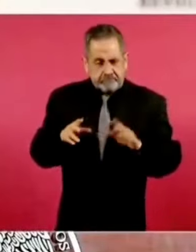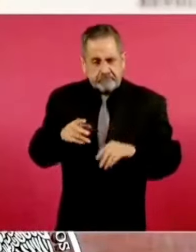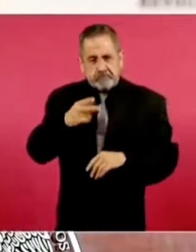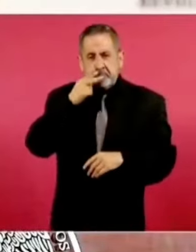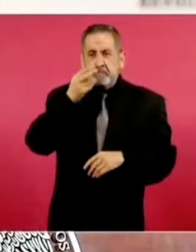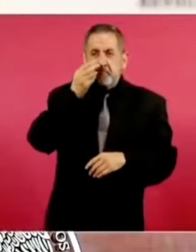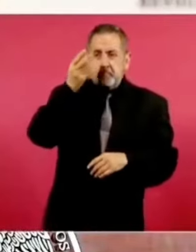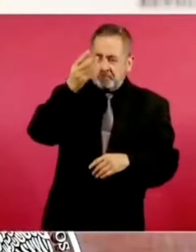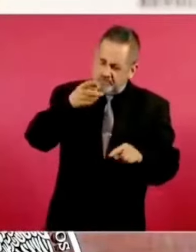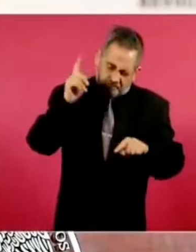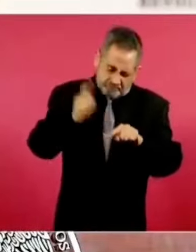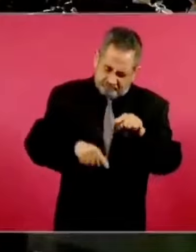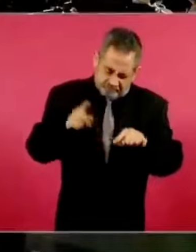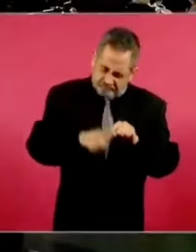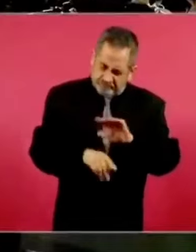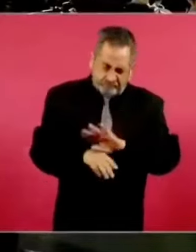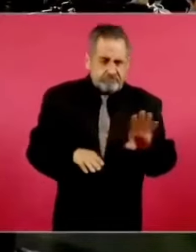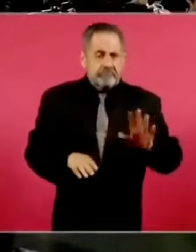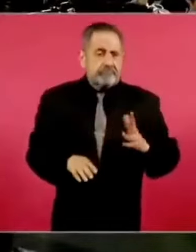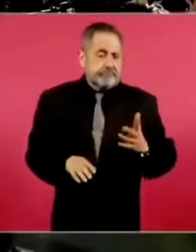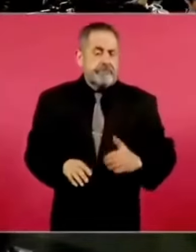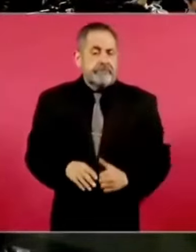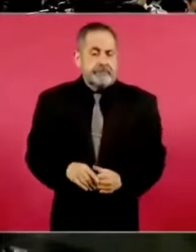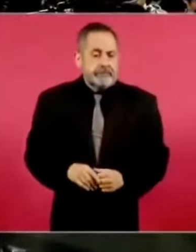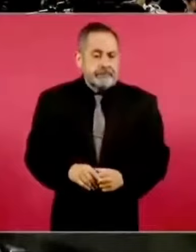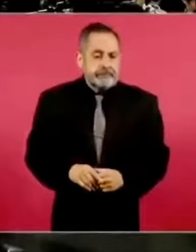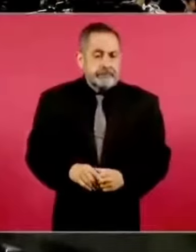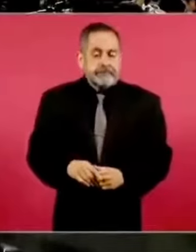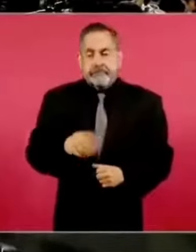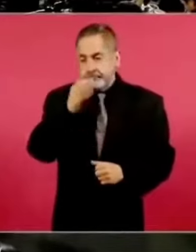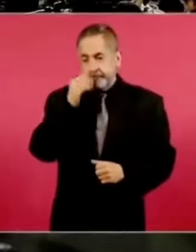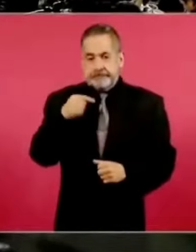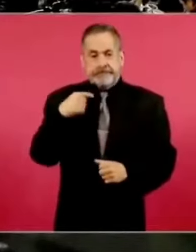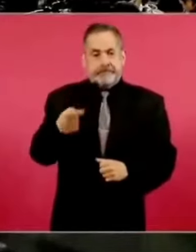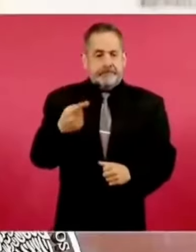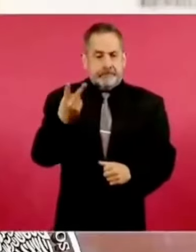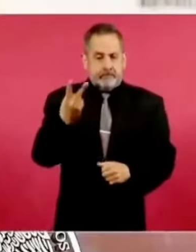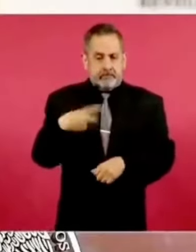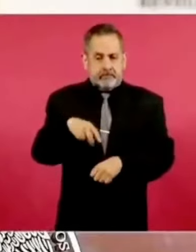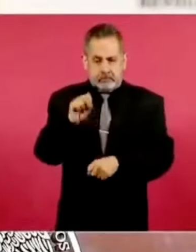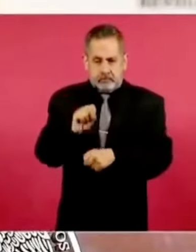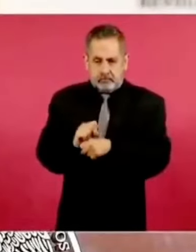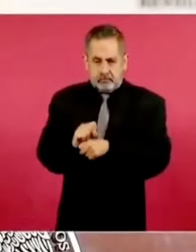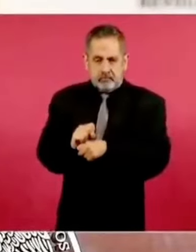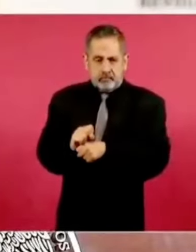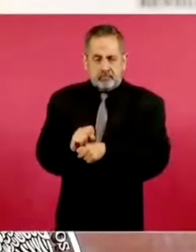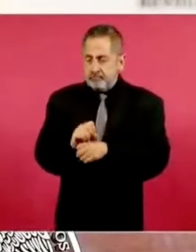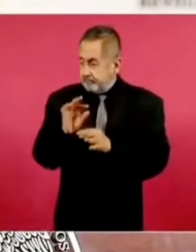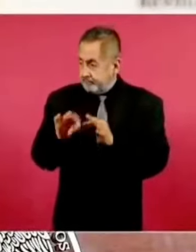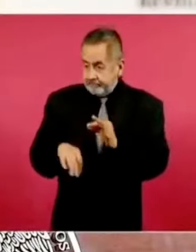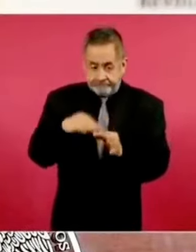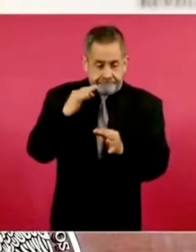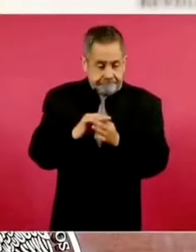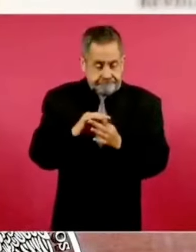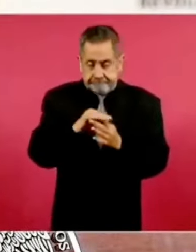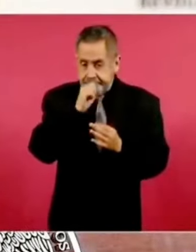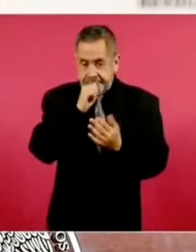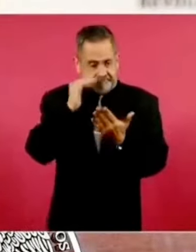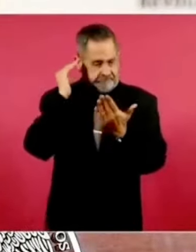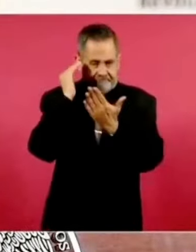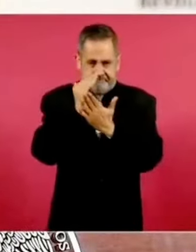vapeadores. En ese camino, en dos semanas, y propondría que estuviera ya las bases